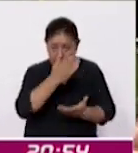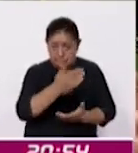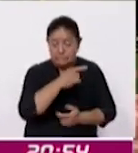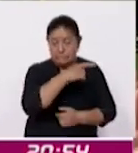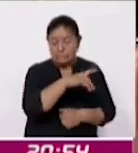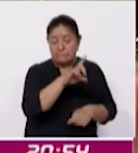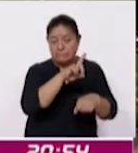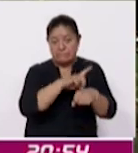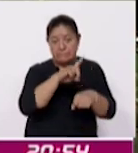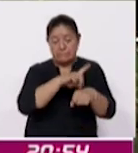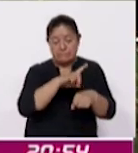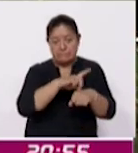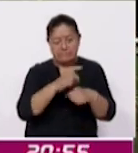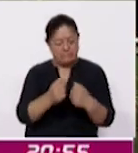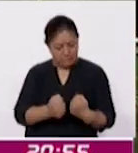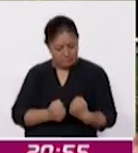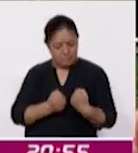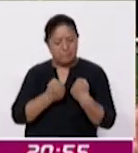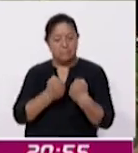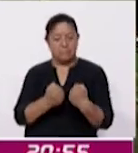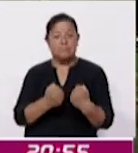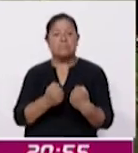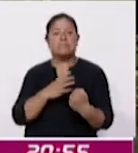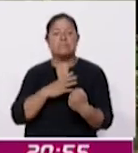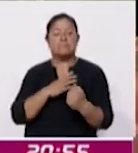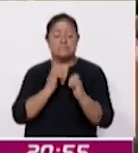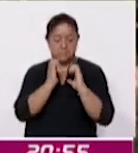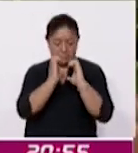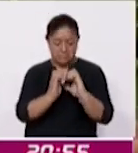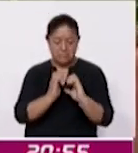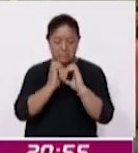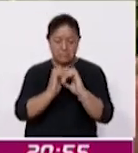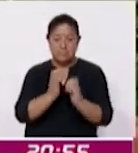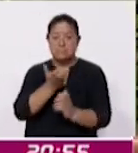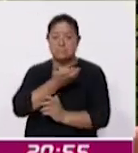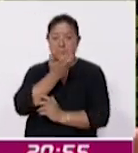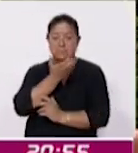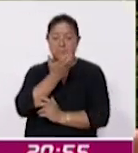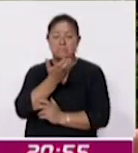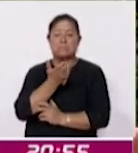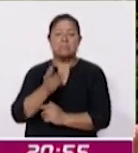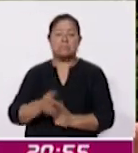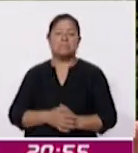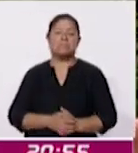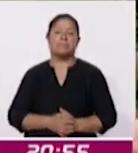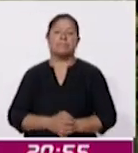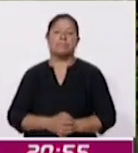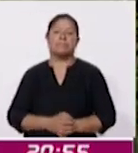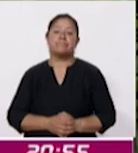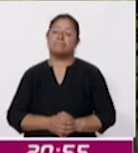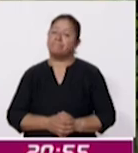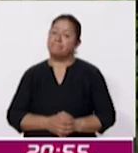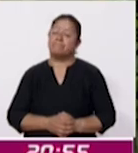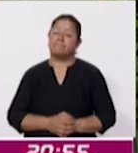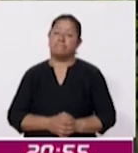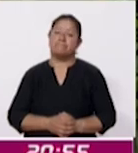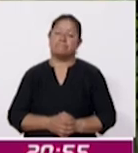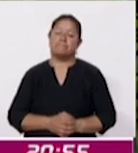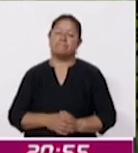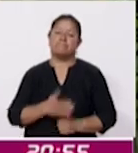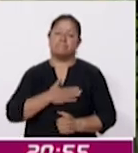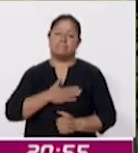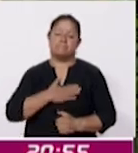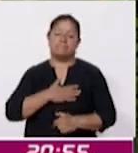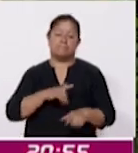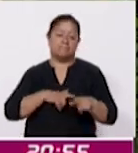diario fortaleciendo y preservando esas costumbres y tradiciones es que todavía nosotros